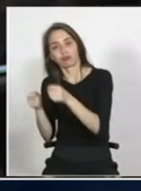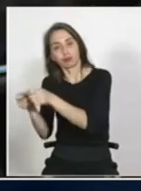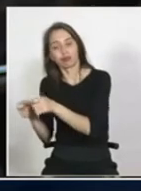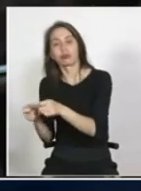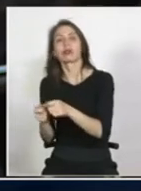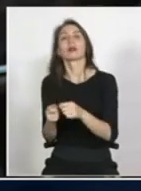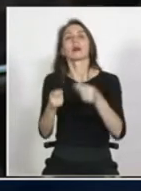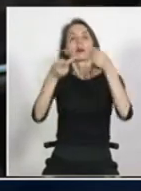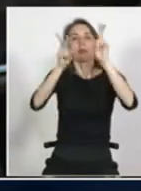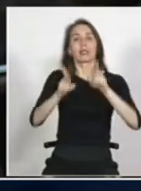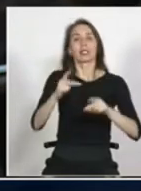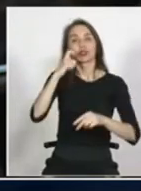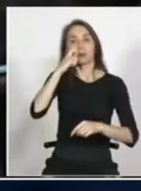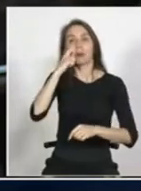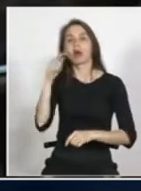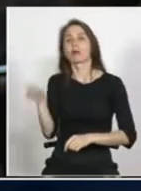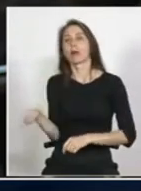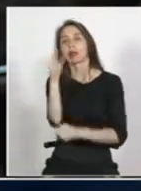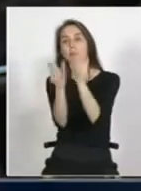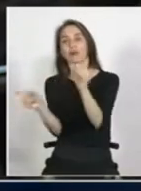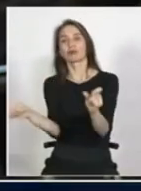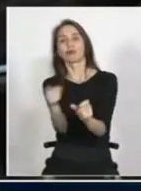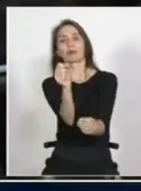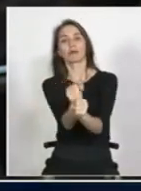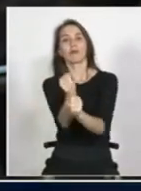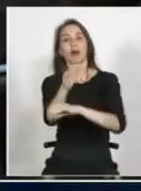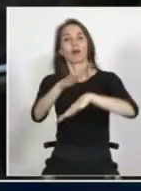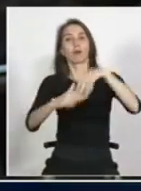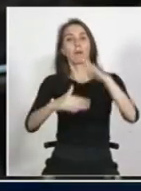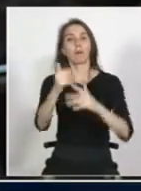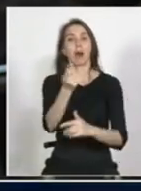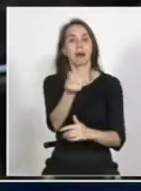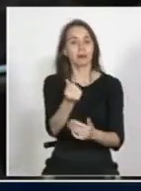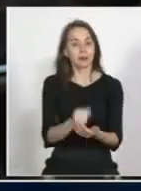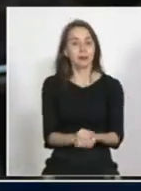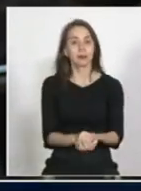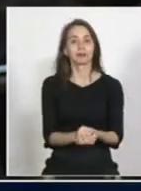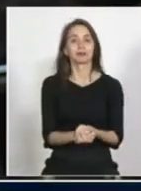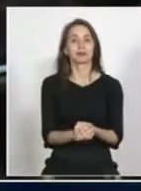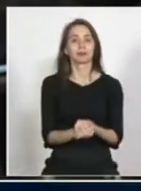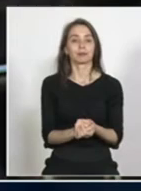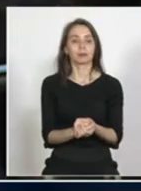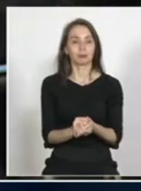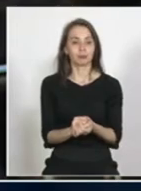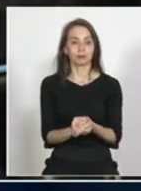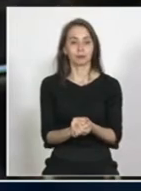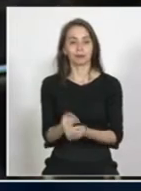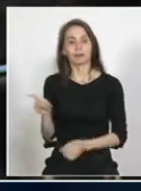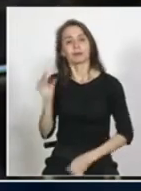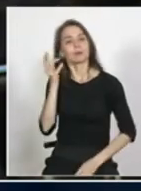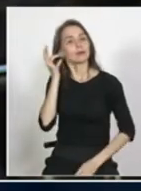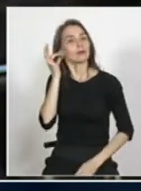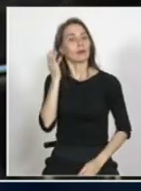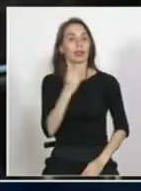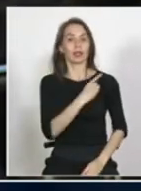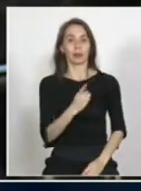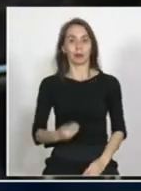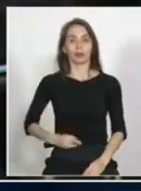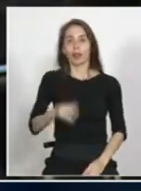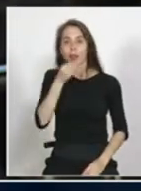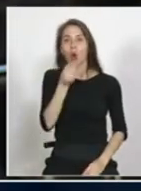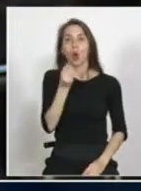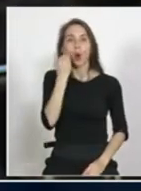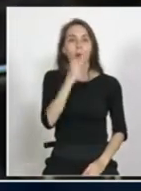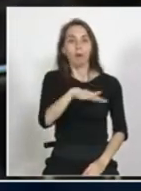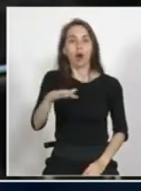de obra cierto etcétera entonces eso como base ahora lo que decía acá la diputada respecto a cómo niñas y